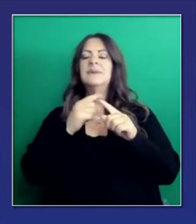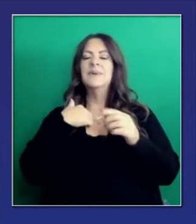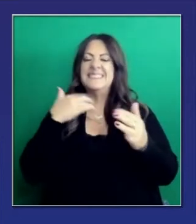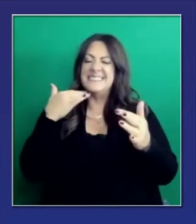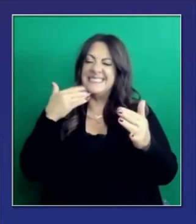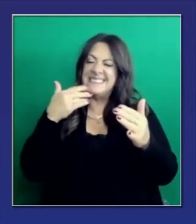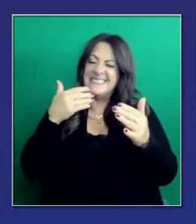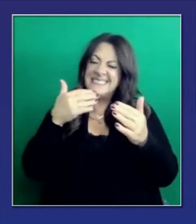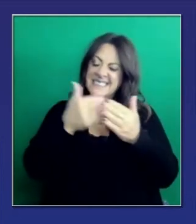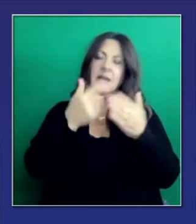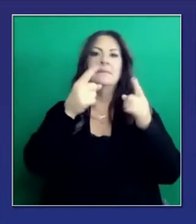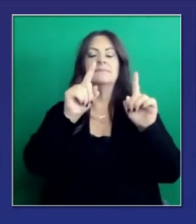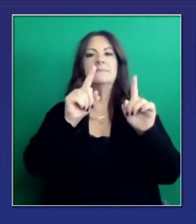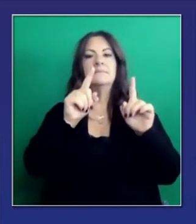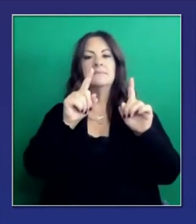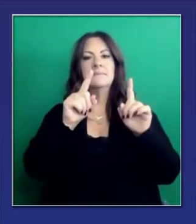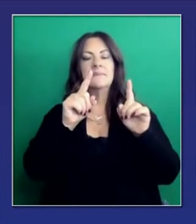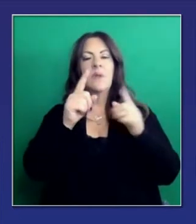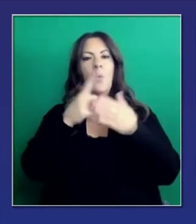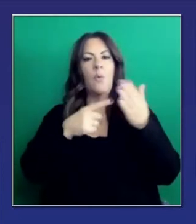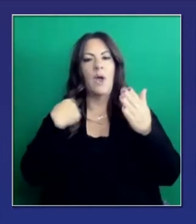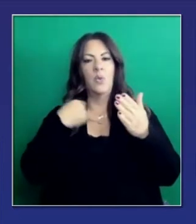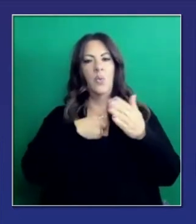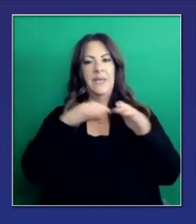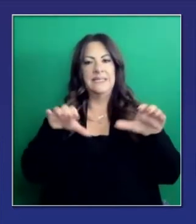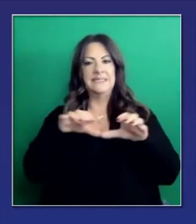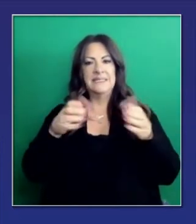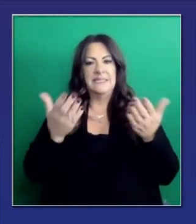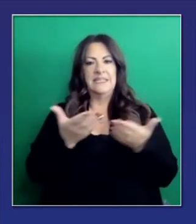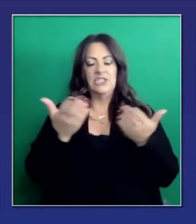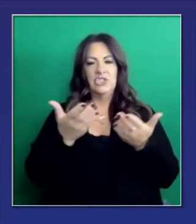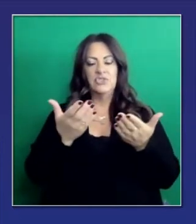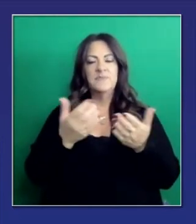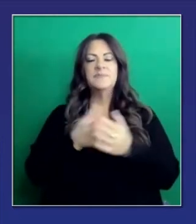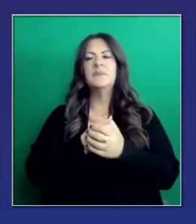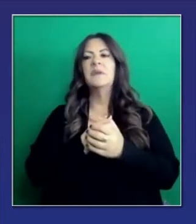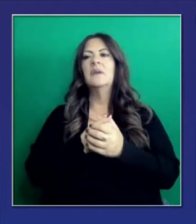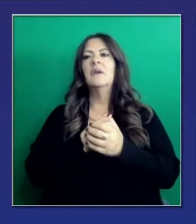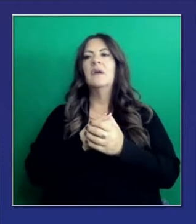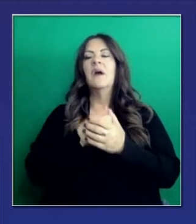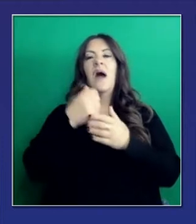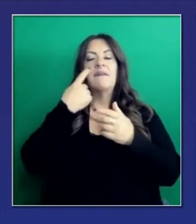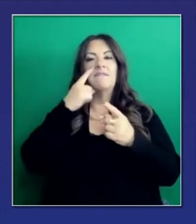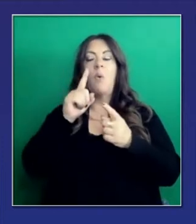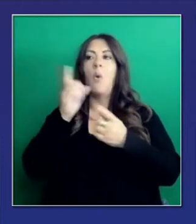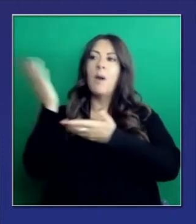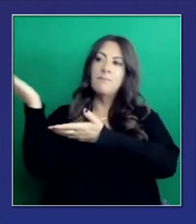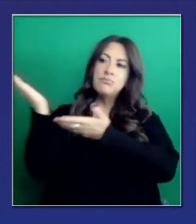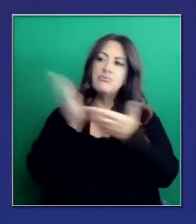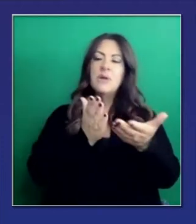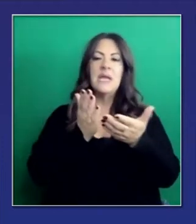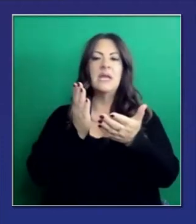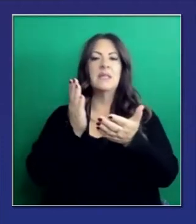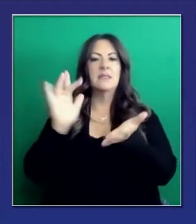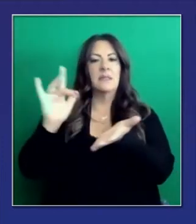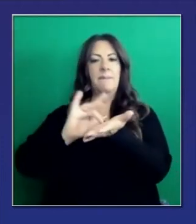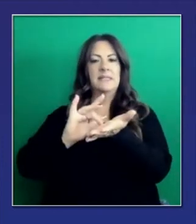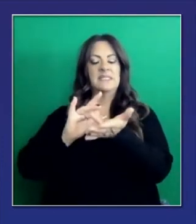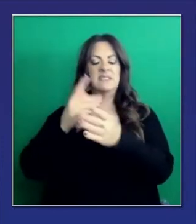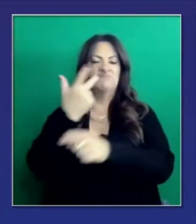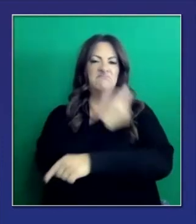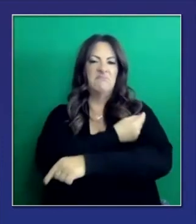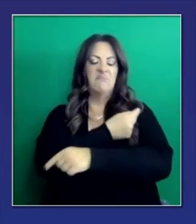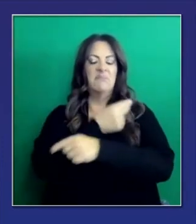última milla en cuanto a administrar las vacunas en el transcurso de ese periodo de tiempo.